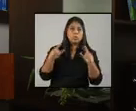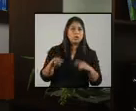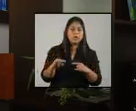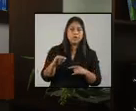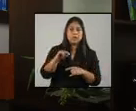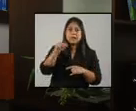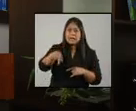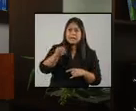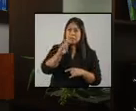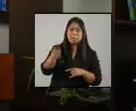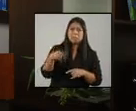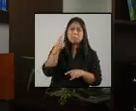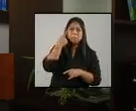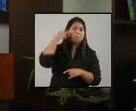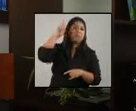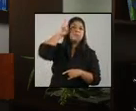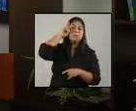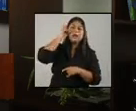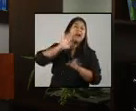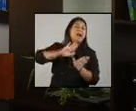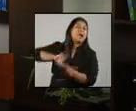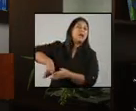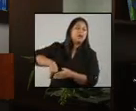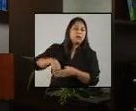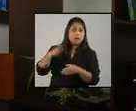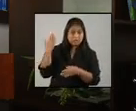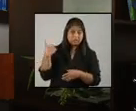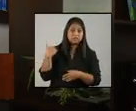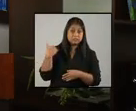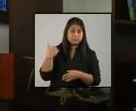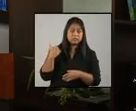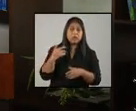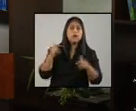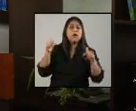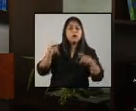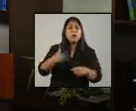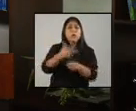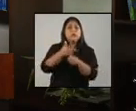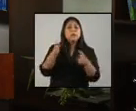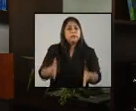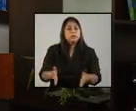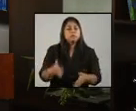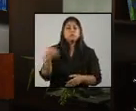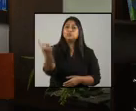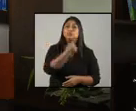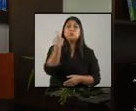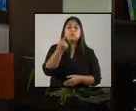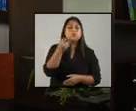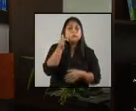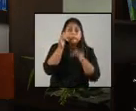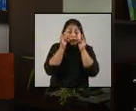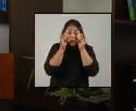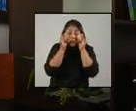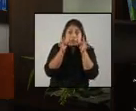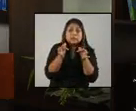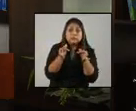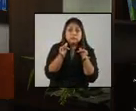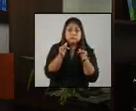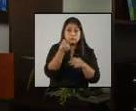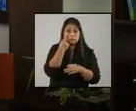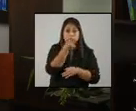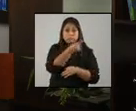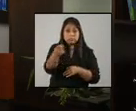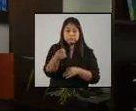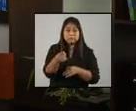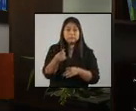quisieron recordarse. Conciudadanos, todos somos testigos del drama que nos ha tocado